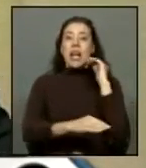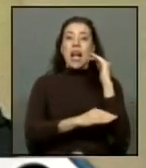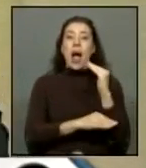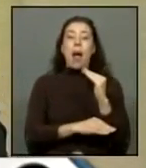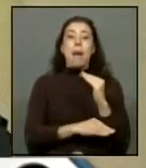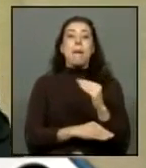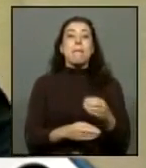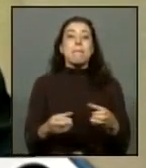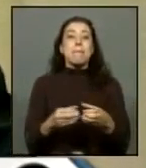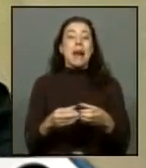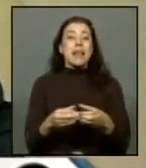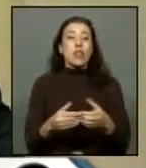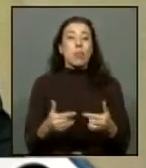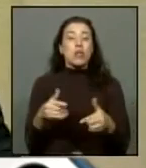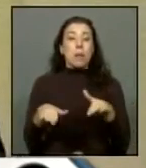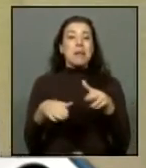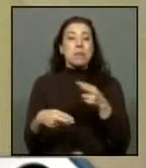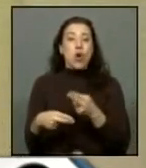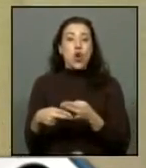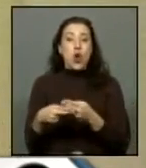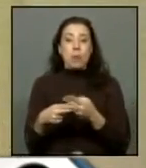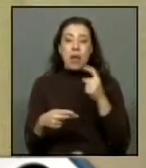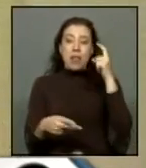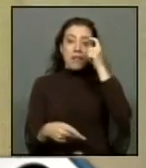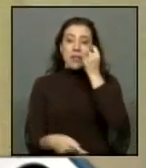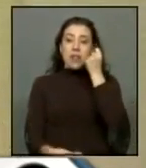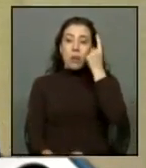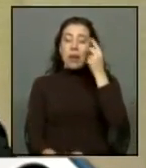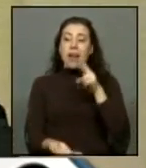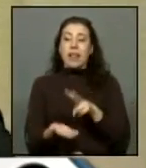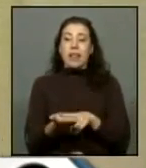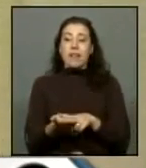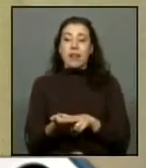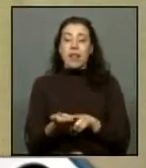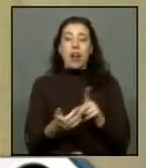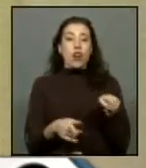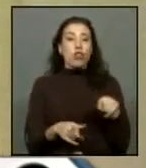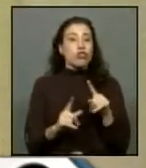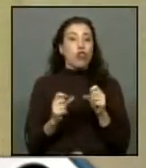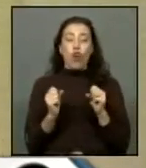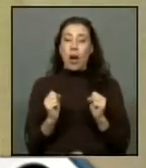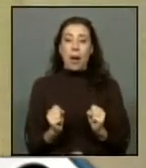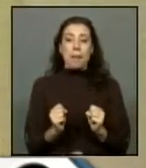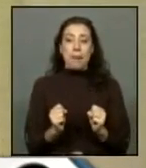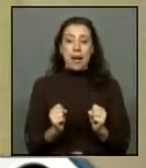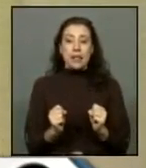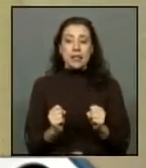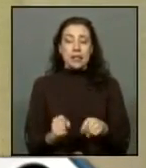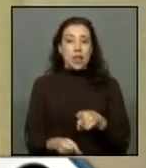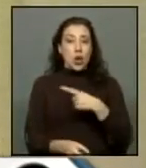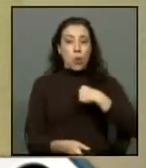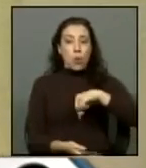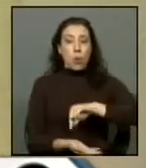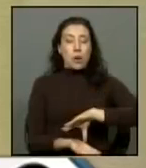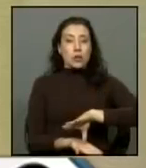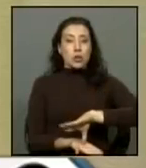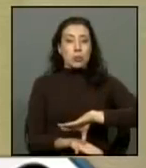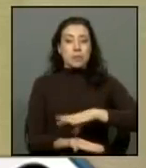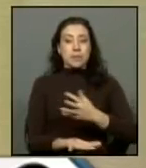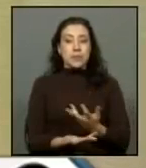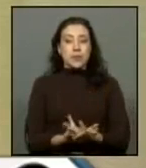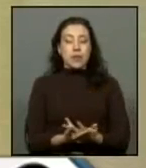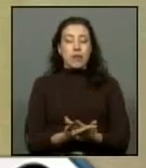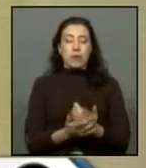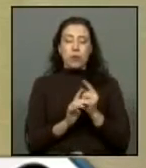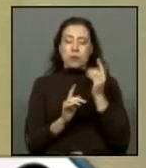tienen el mismo nombre cuesta entender que efectivamente no seamos capaces en nuestro país de tener